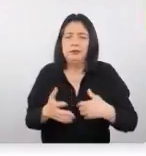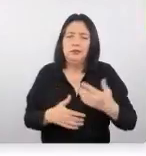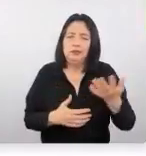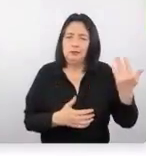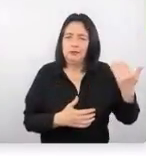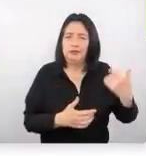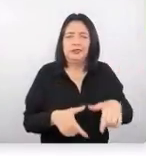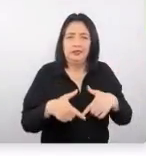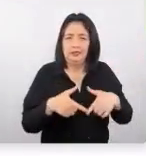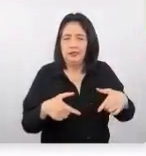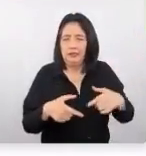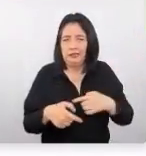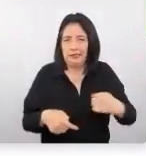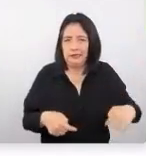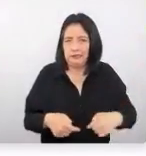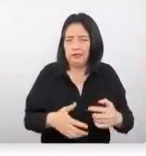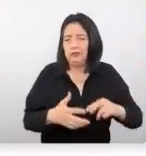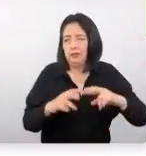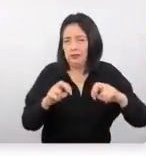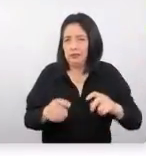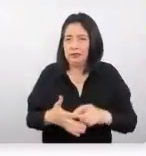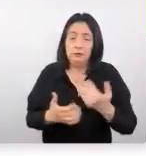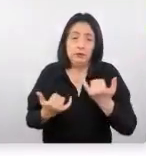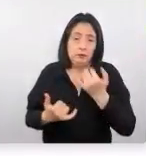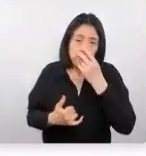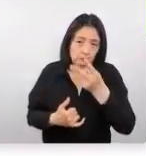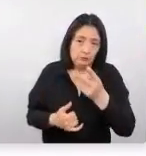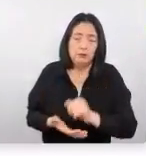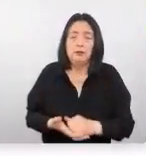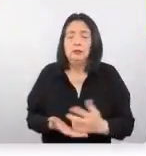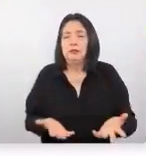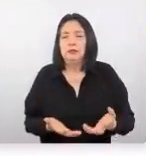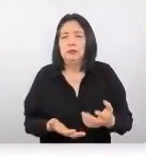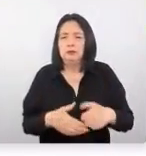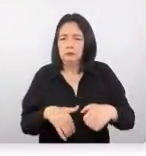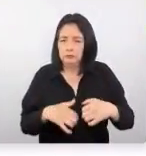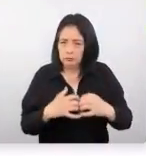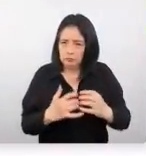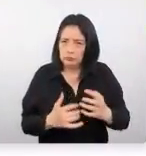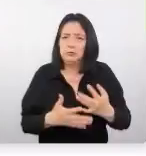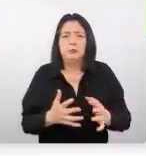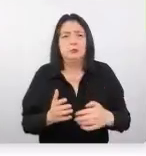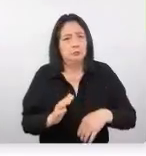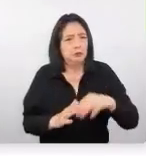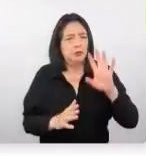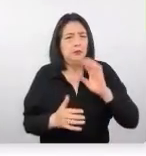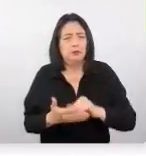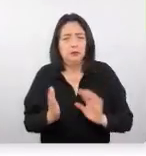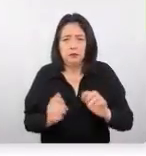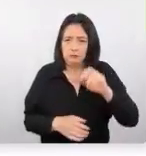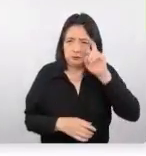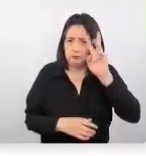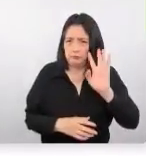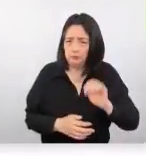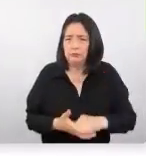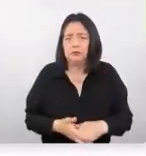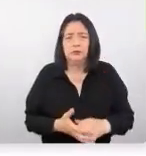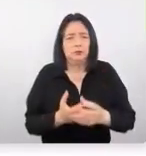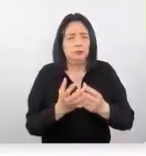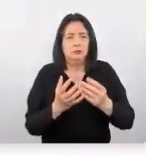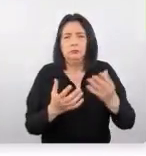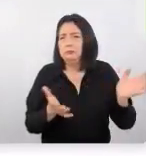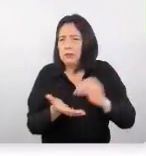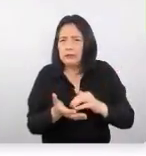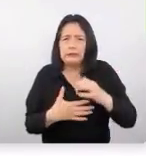chino vamos a ver que en este caso la recuperación ha sido mayor hacia Perú había mayor